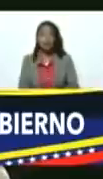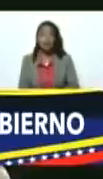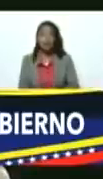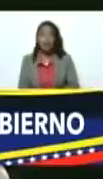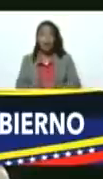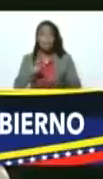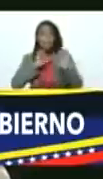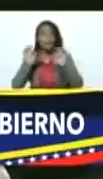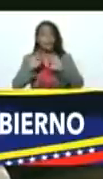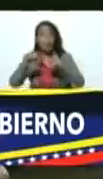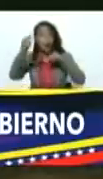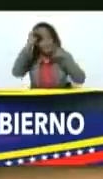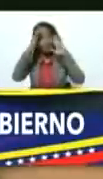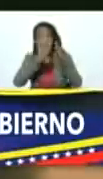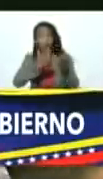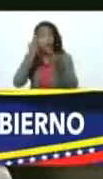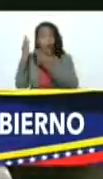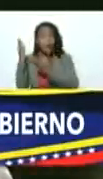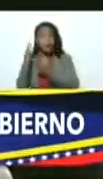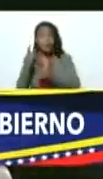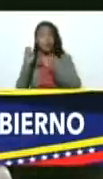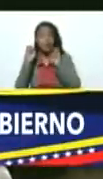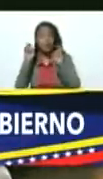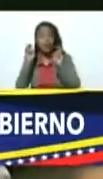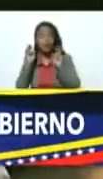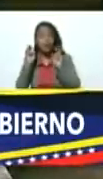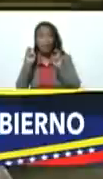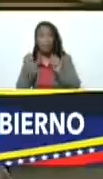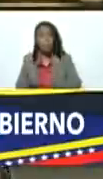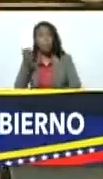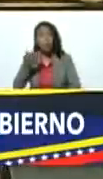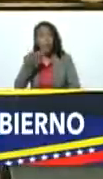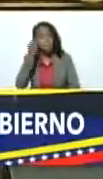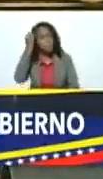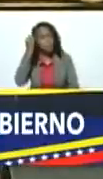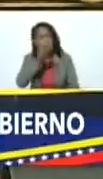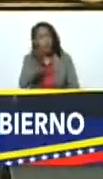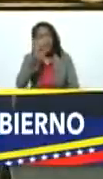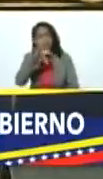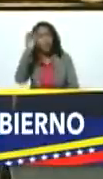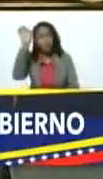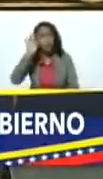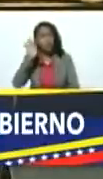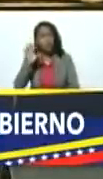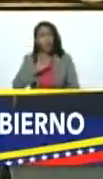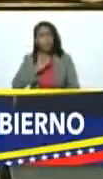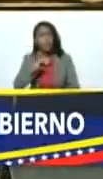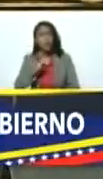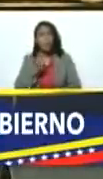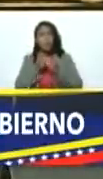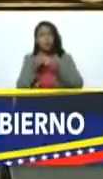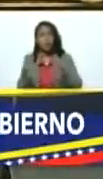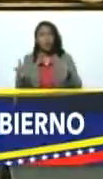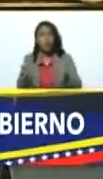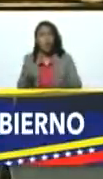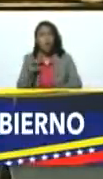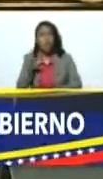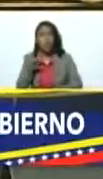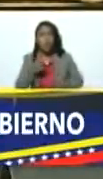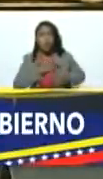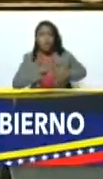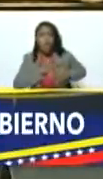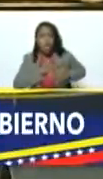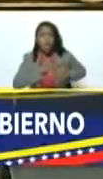prepararnos para atender ese tema porque imagínense ustedes el 50% de los contagiados con dolor en el pecho